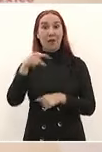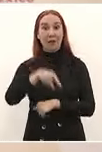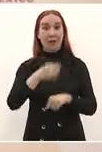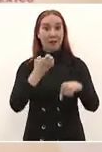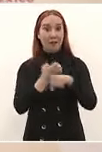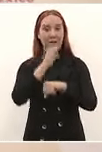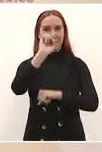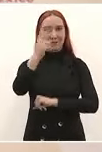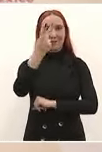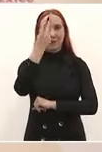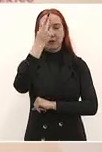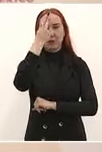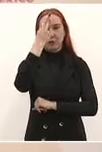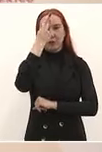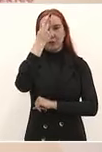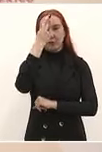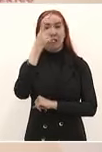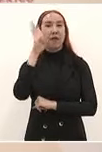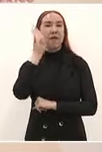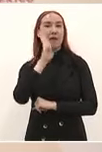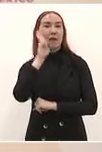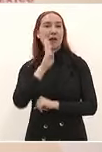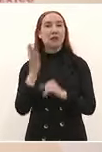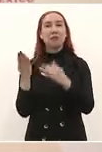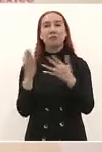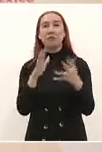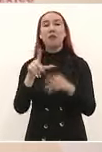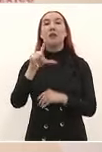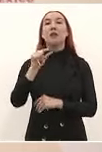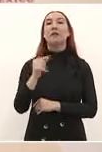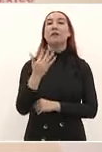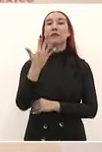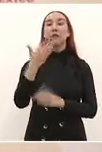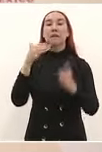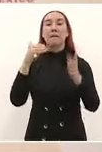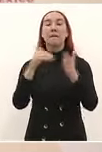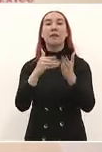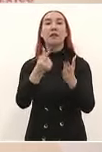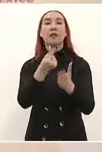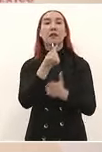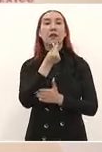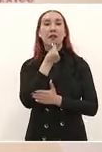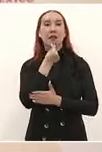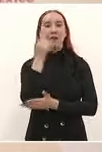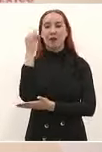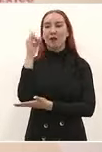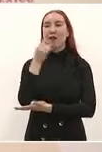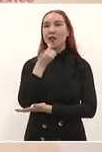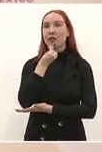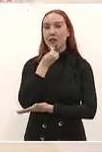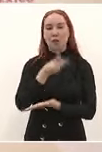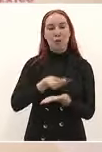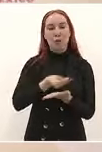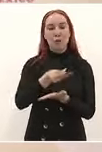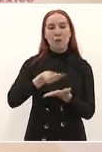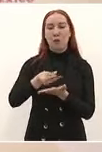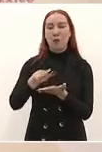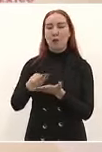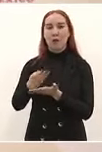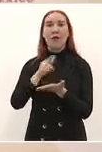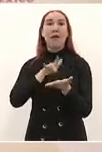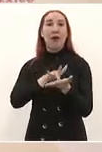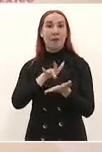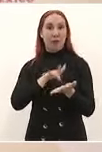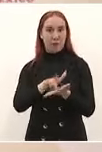el día de hoy becamos vamos a 75 mil niños desde el preescolar y hasta la secundaria